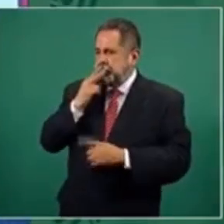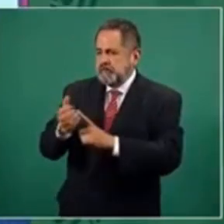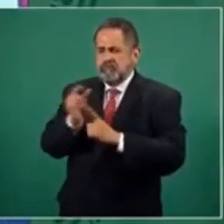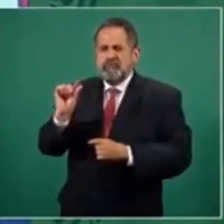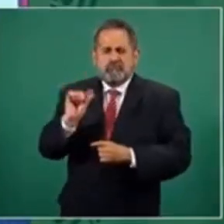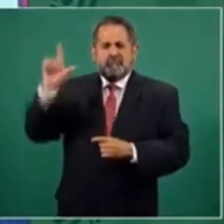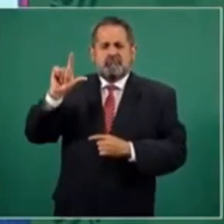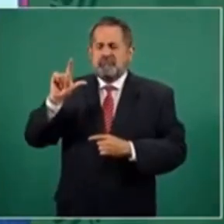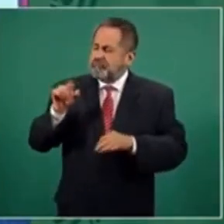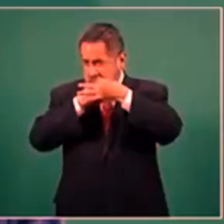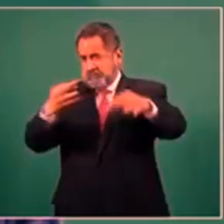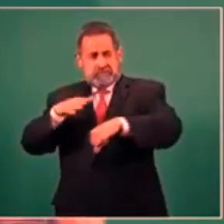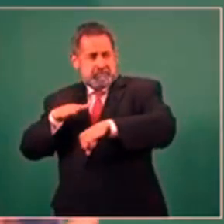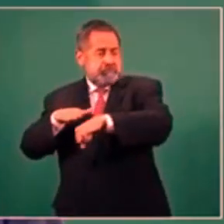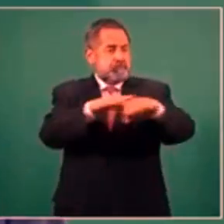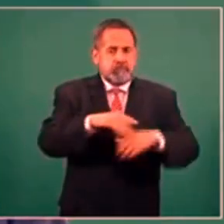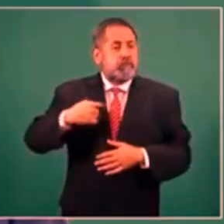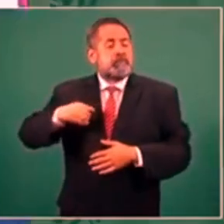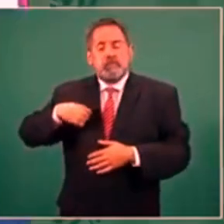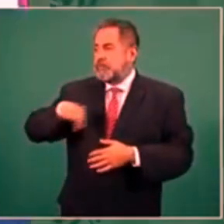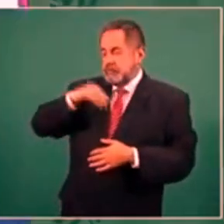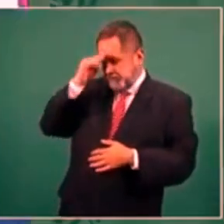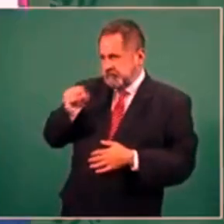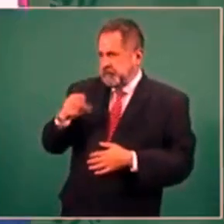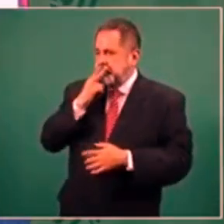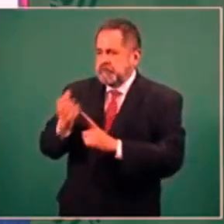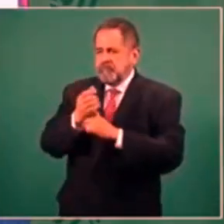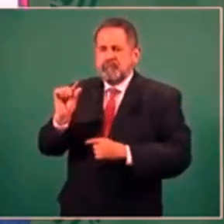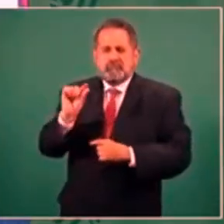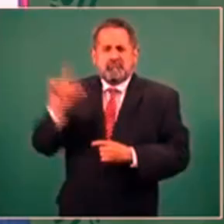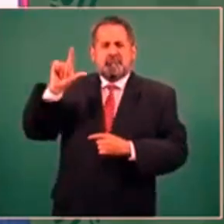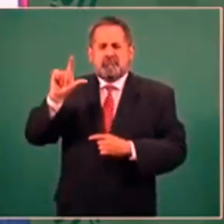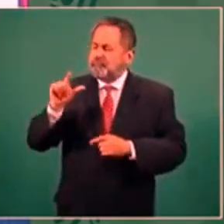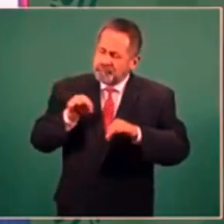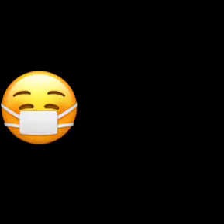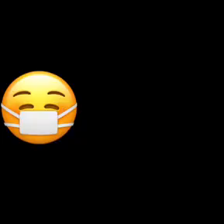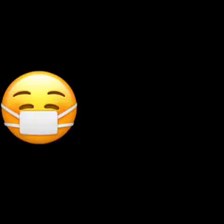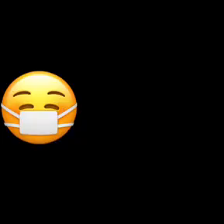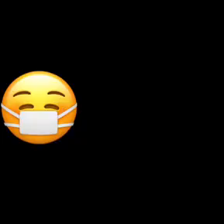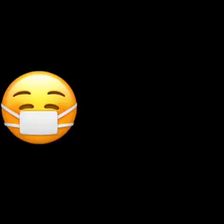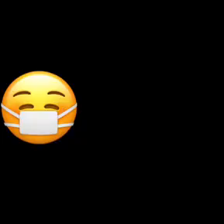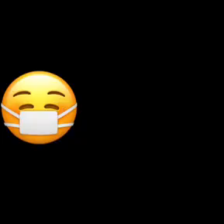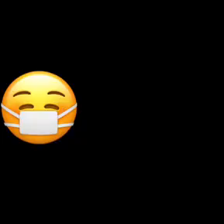extraordinario servidor público. Nosotros lo consideramos un extraordinario servidor público.